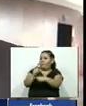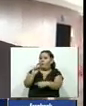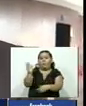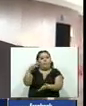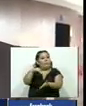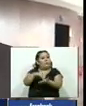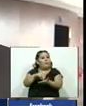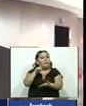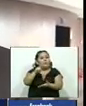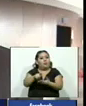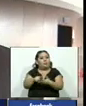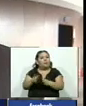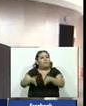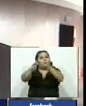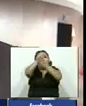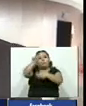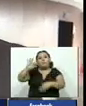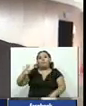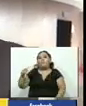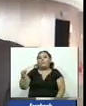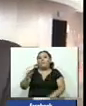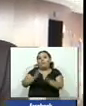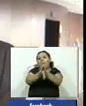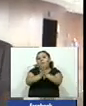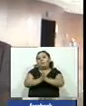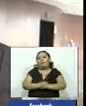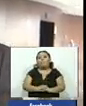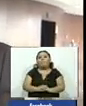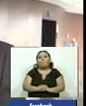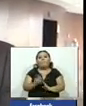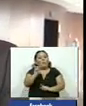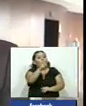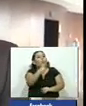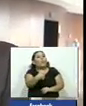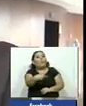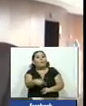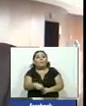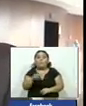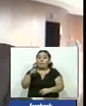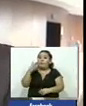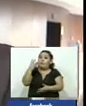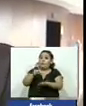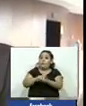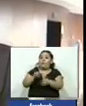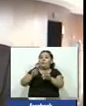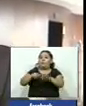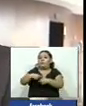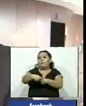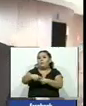repito es una evasión fiscal hemos quedado para el 7 de diciembre